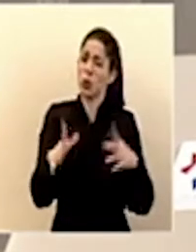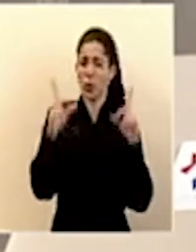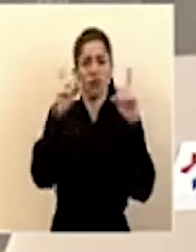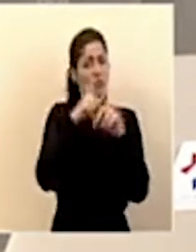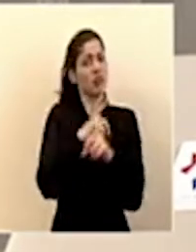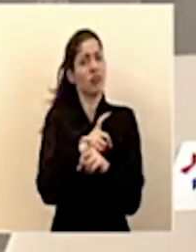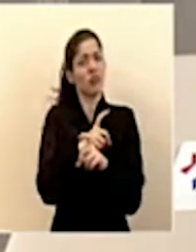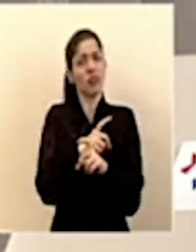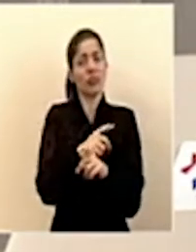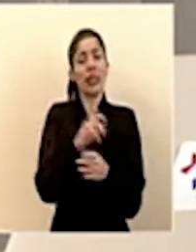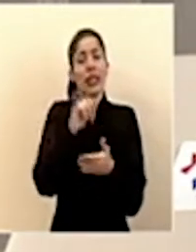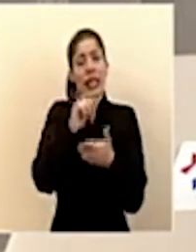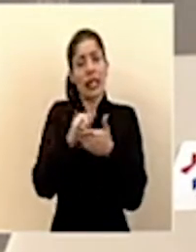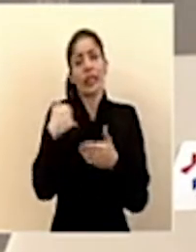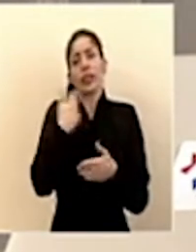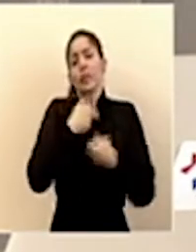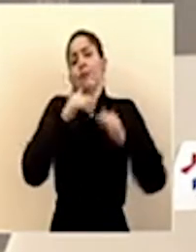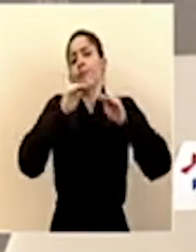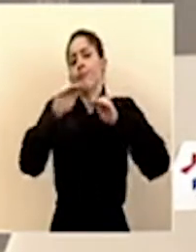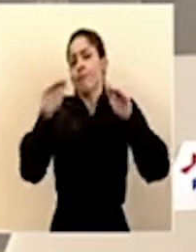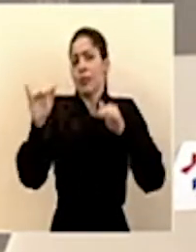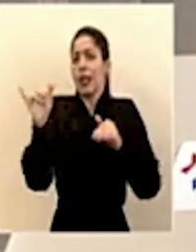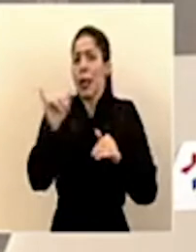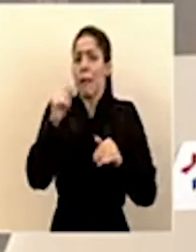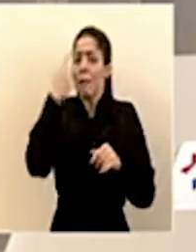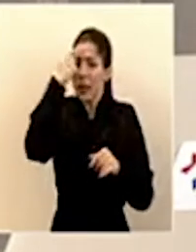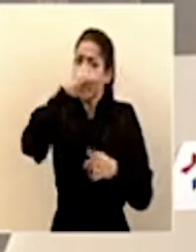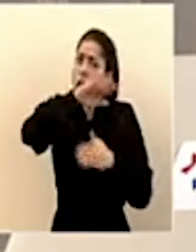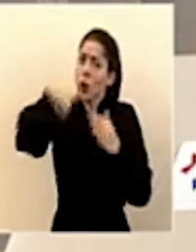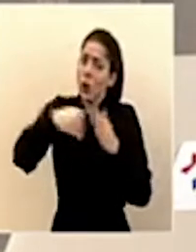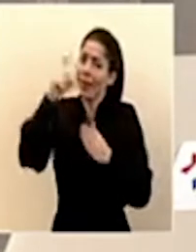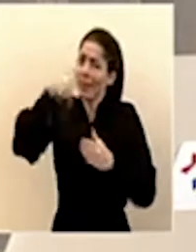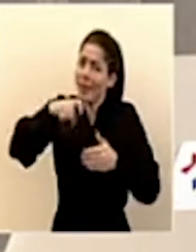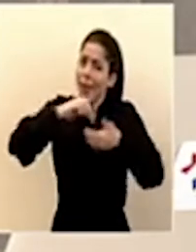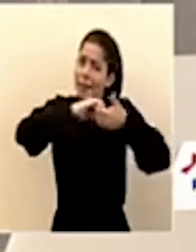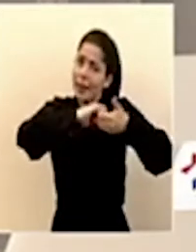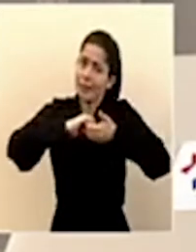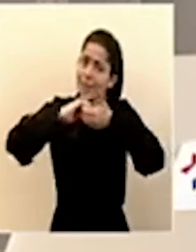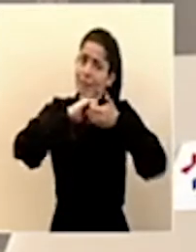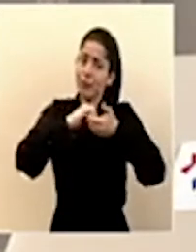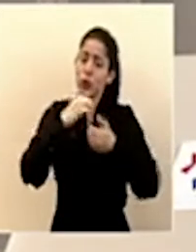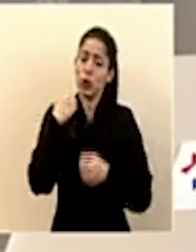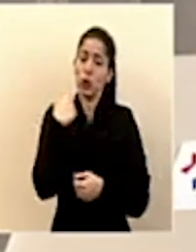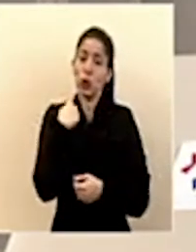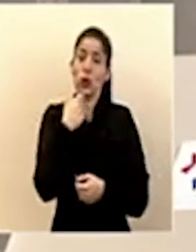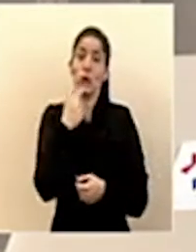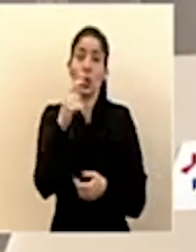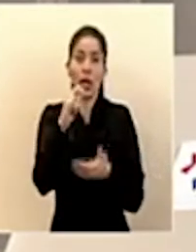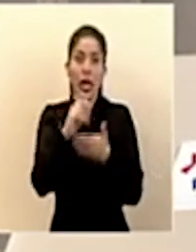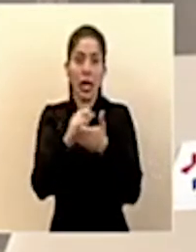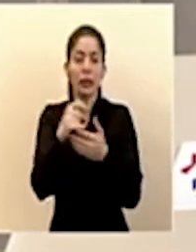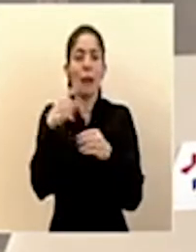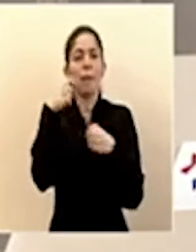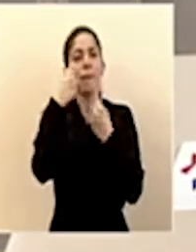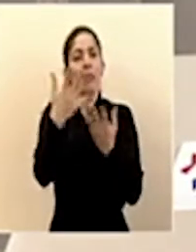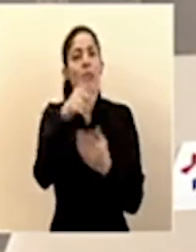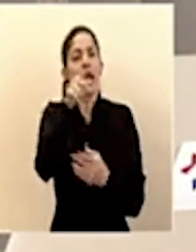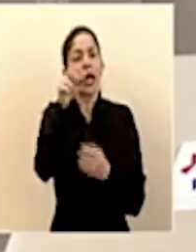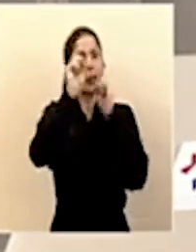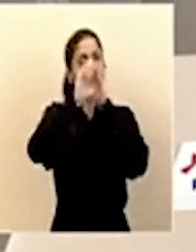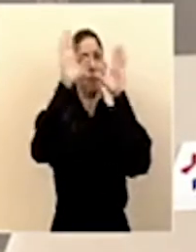Y ese es nuestro llamado también a ser solidarios. Lo digo en ese contexto y también para dar perspectiva,